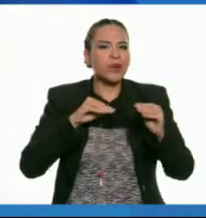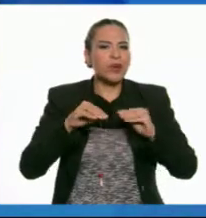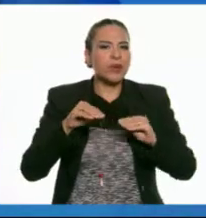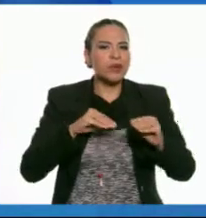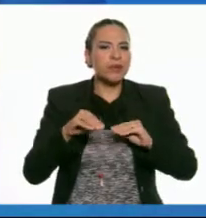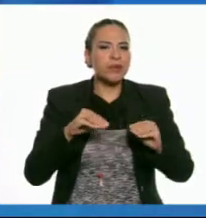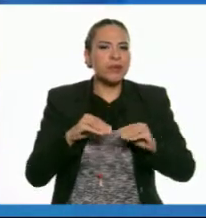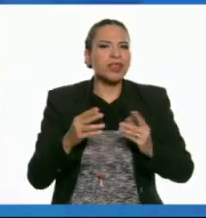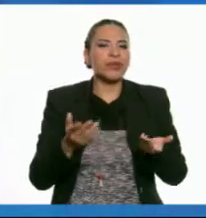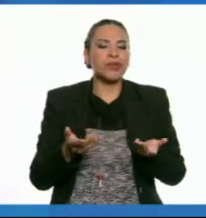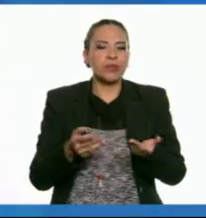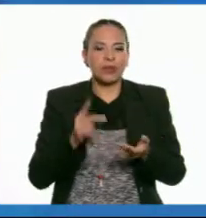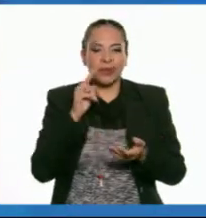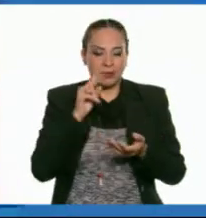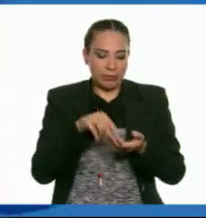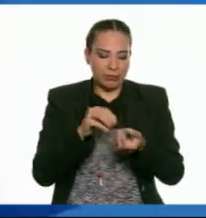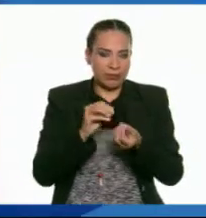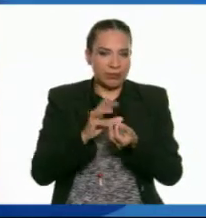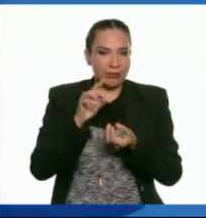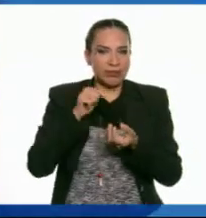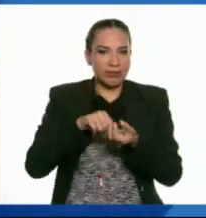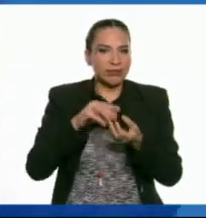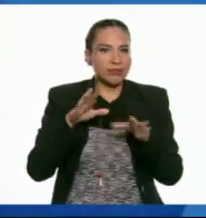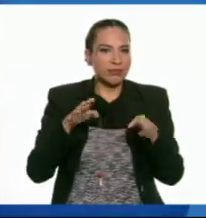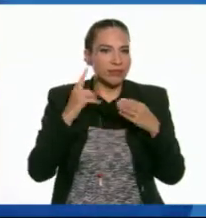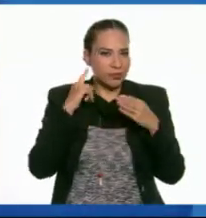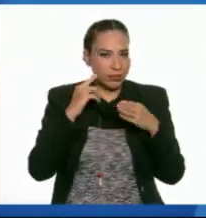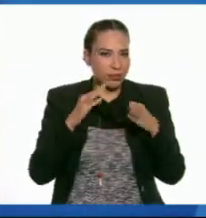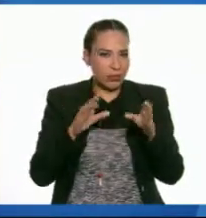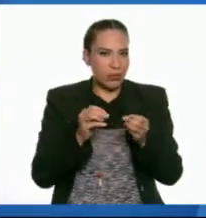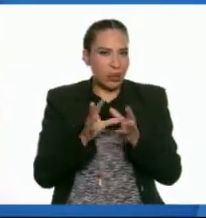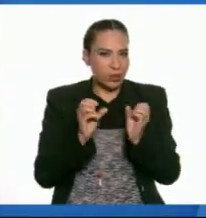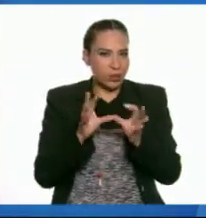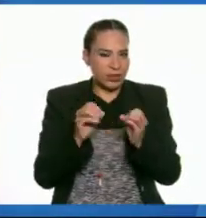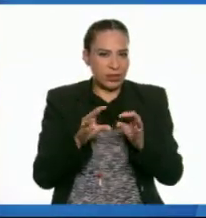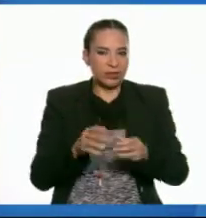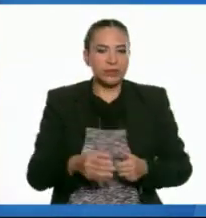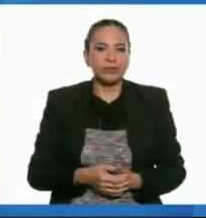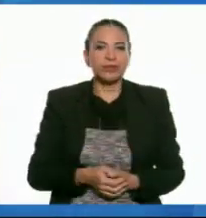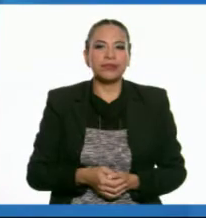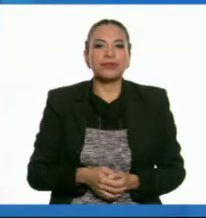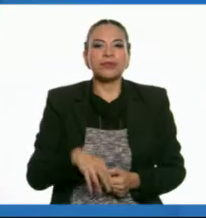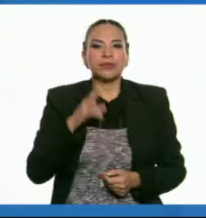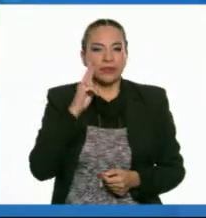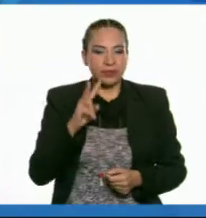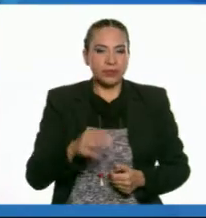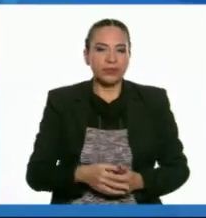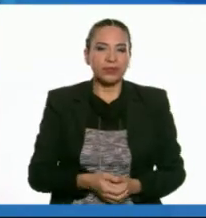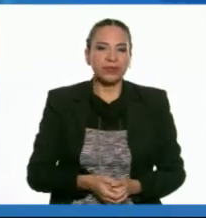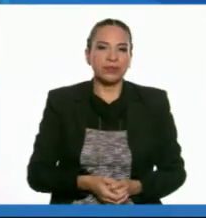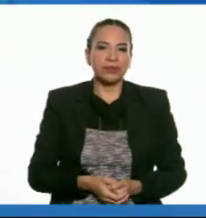de la bocina. ¡Vamos a hacerlo!